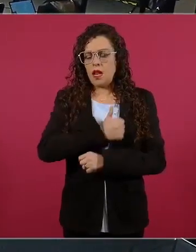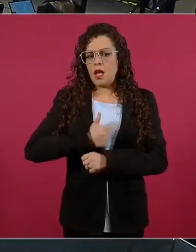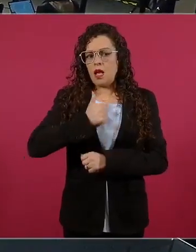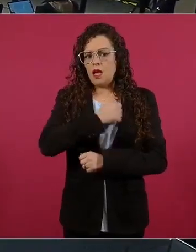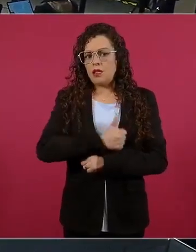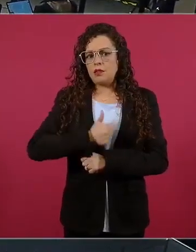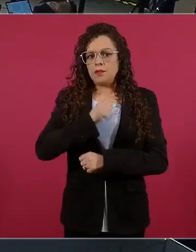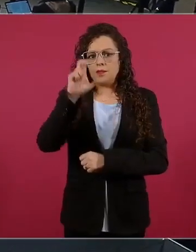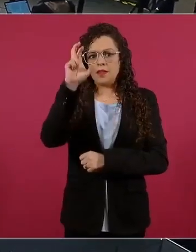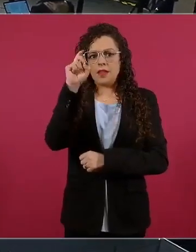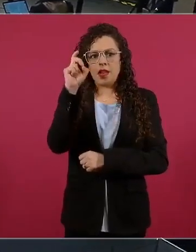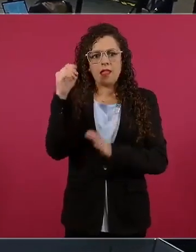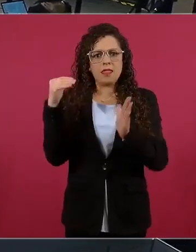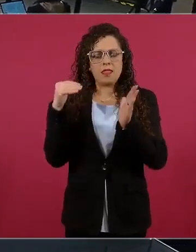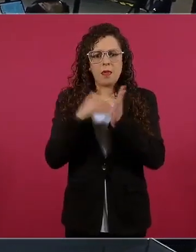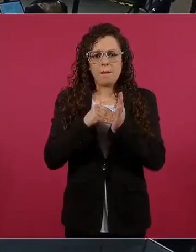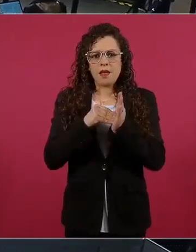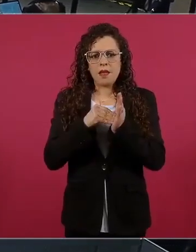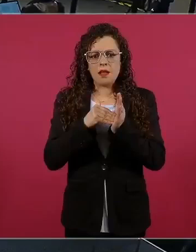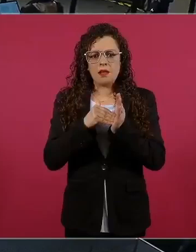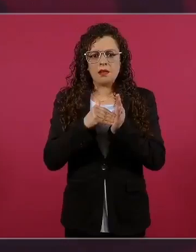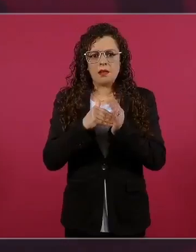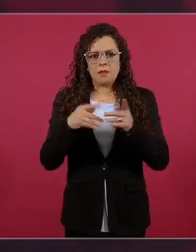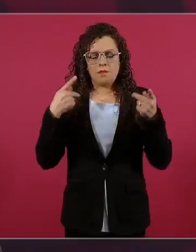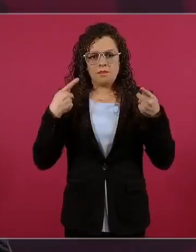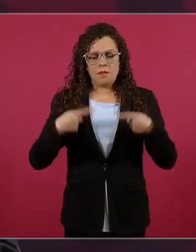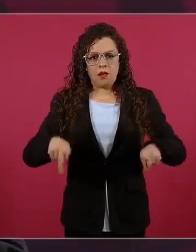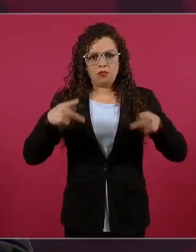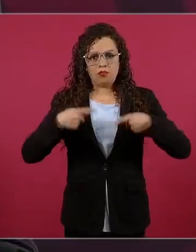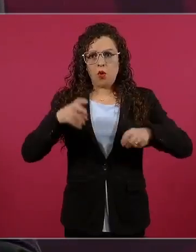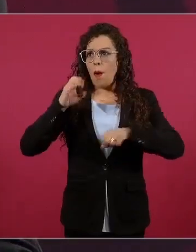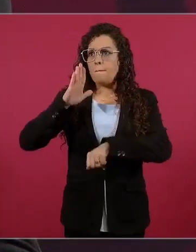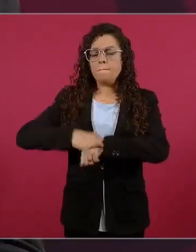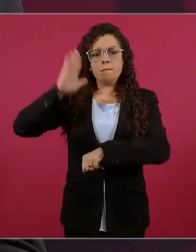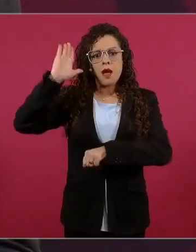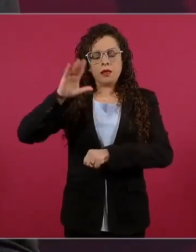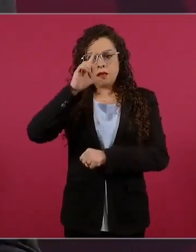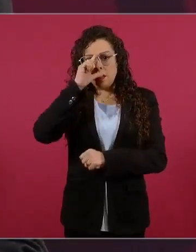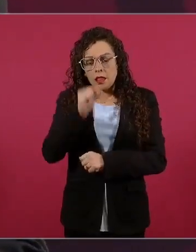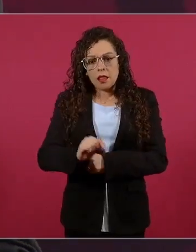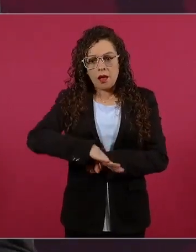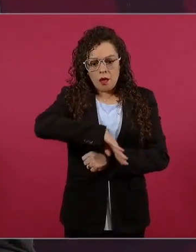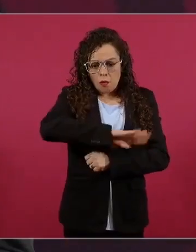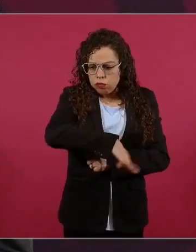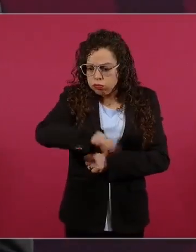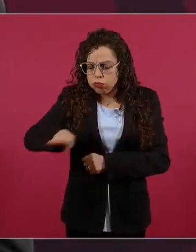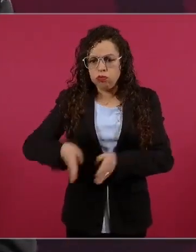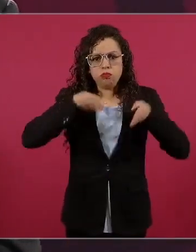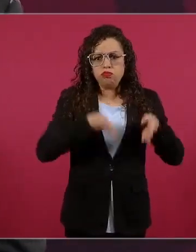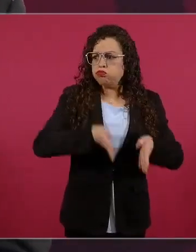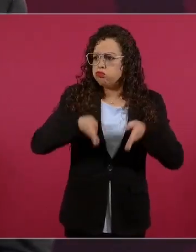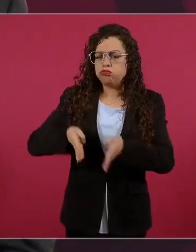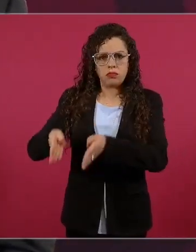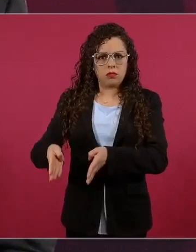más de 30 mil seres humanos en la confrontación en